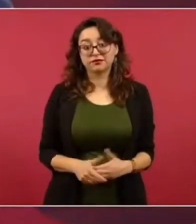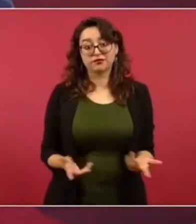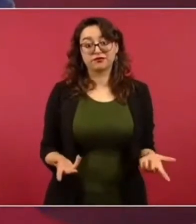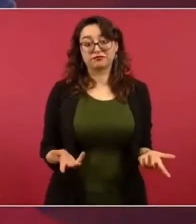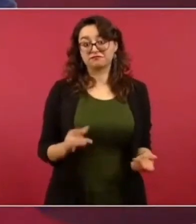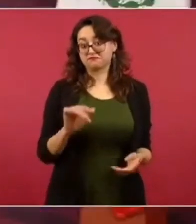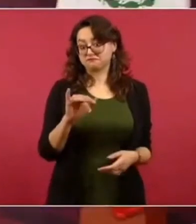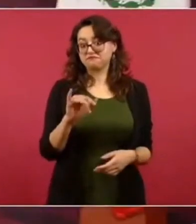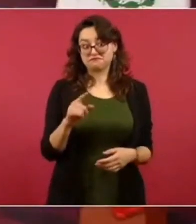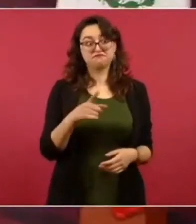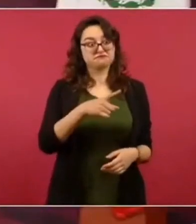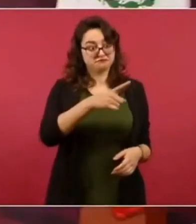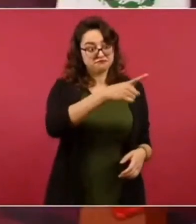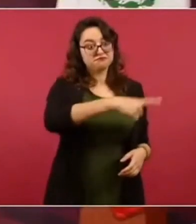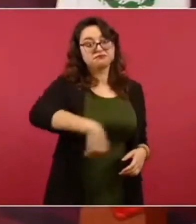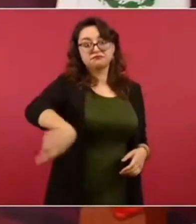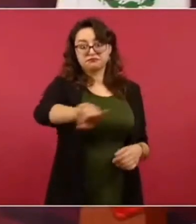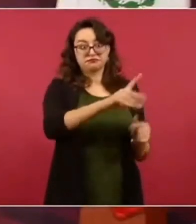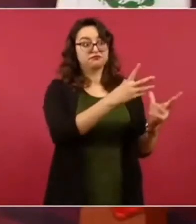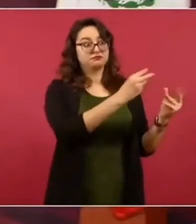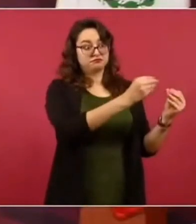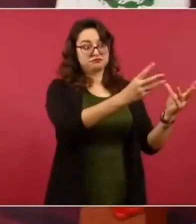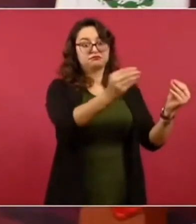clientela. Muchos lectores.